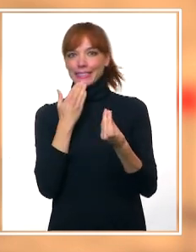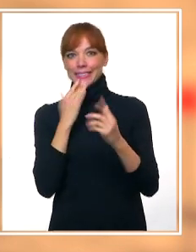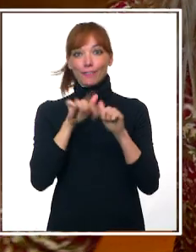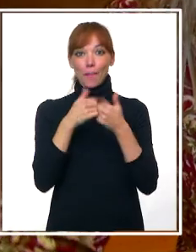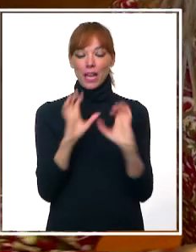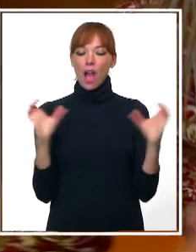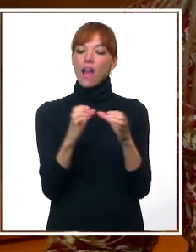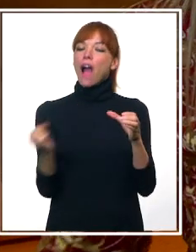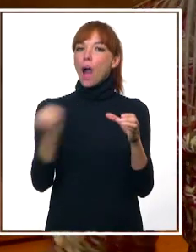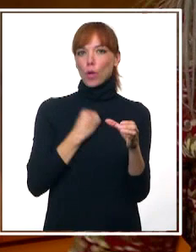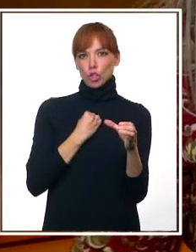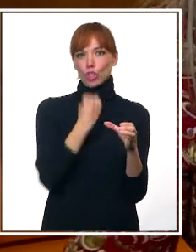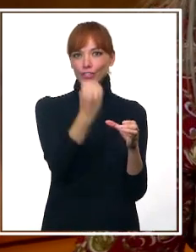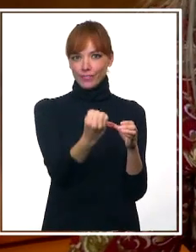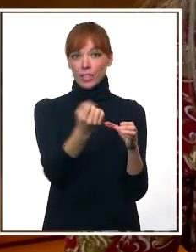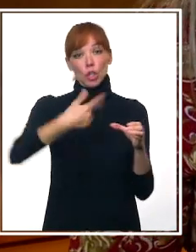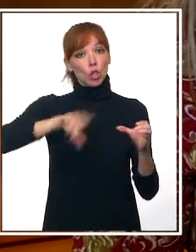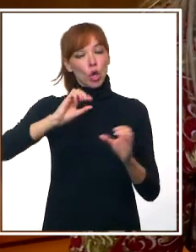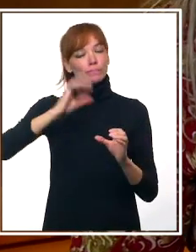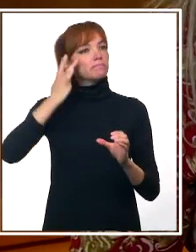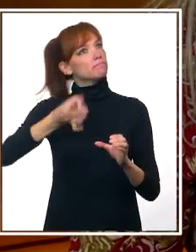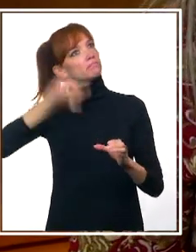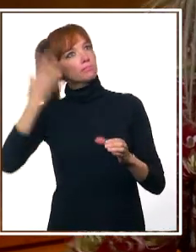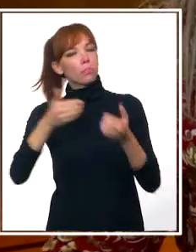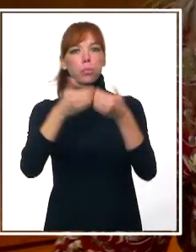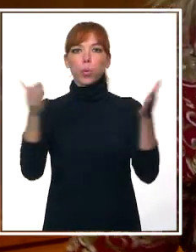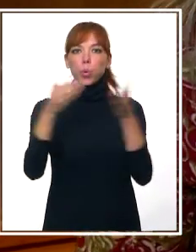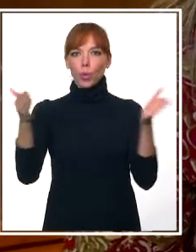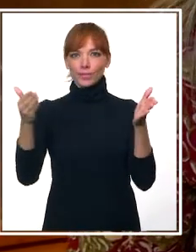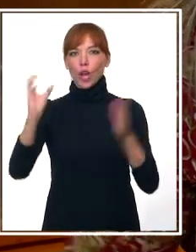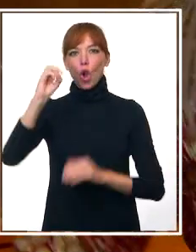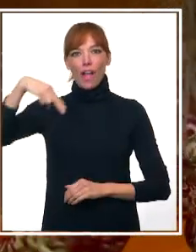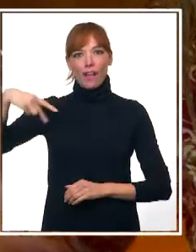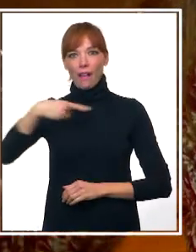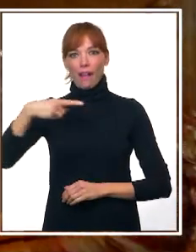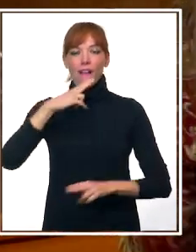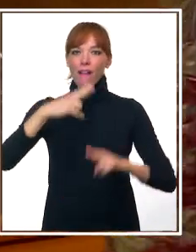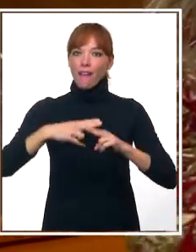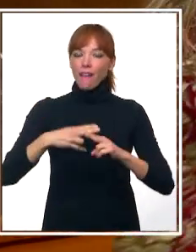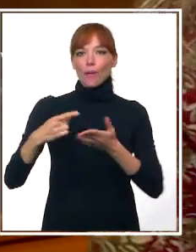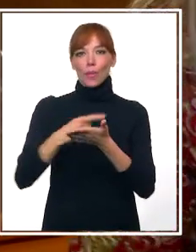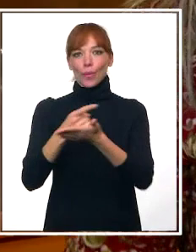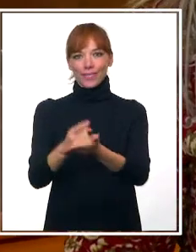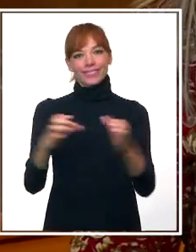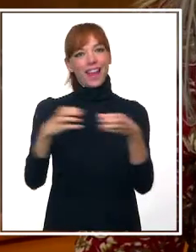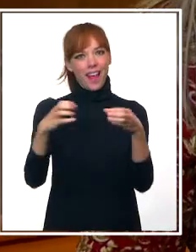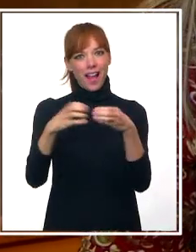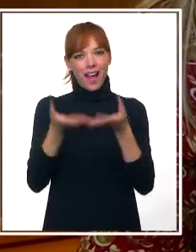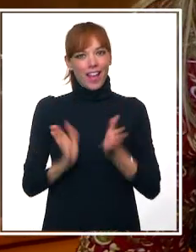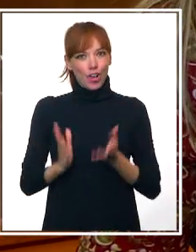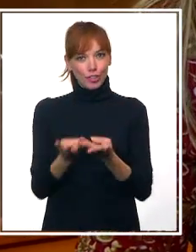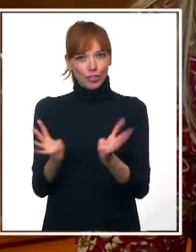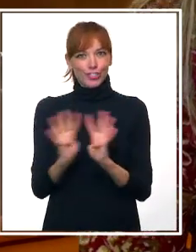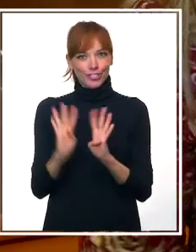Entonces nosotros, sin ánimo de lucro, decidimos, pues, hacer la brújula naranja con nuestras guerreras naranjas detrás, ¿sabes?